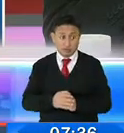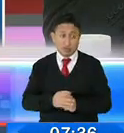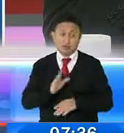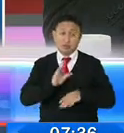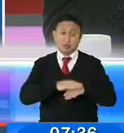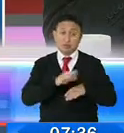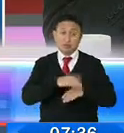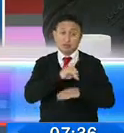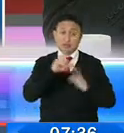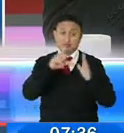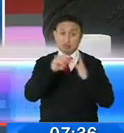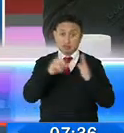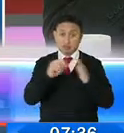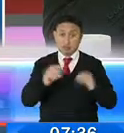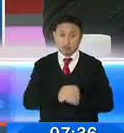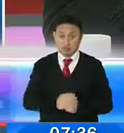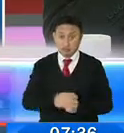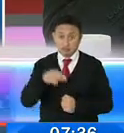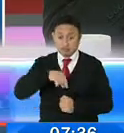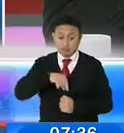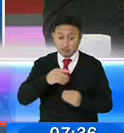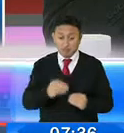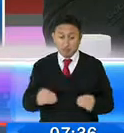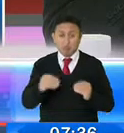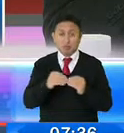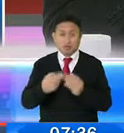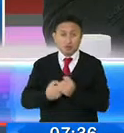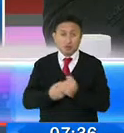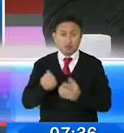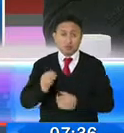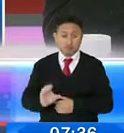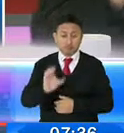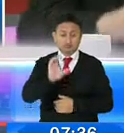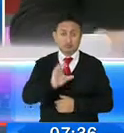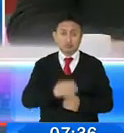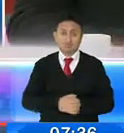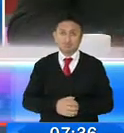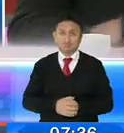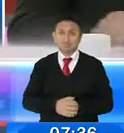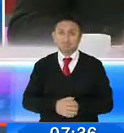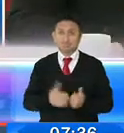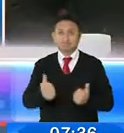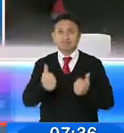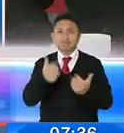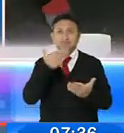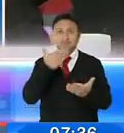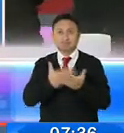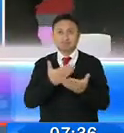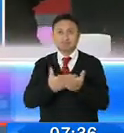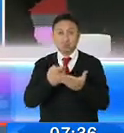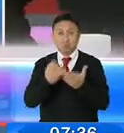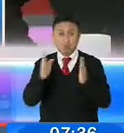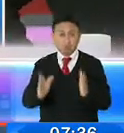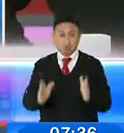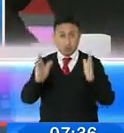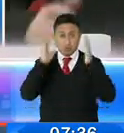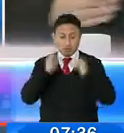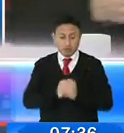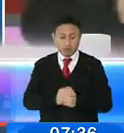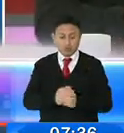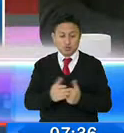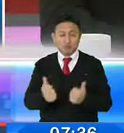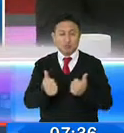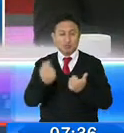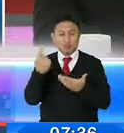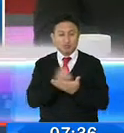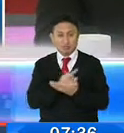correspondiente y con ello generar los recursos que necesita el país Muy bien economista muchísimas gracias por atendernos espero que la semana